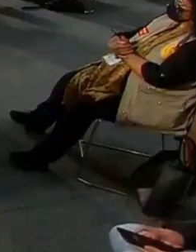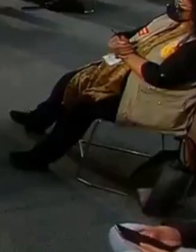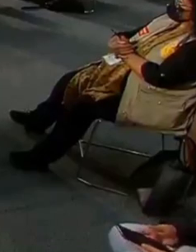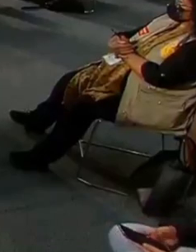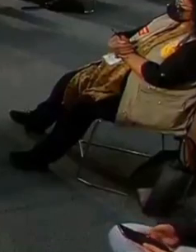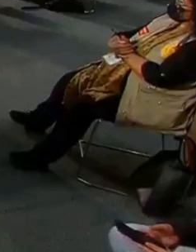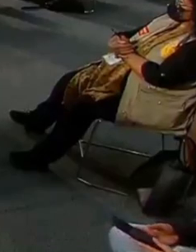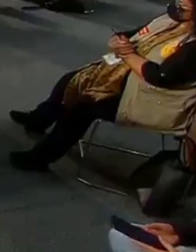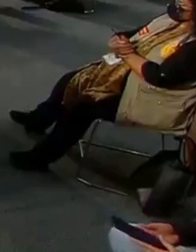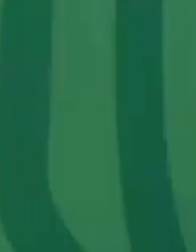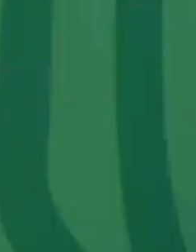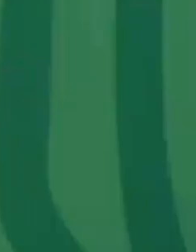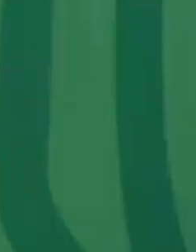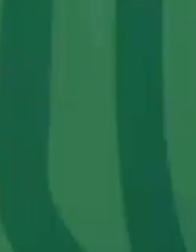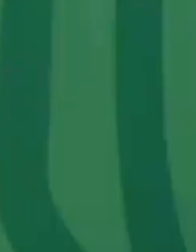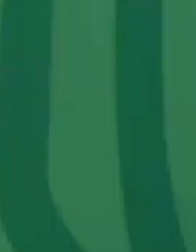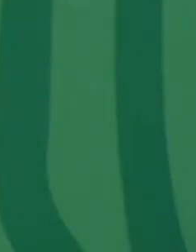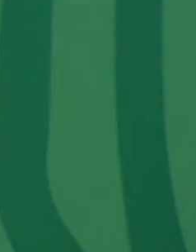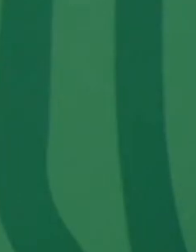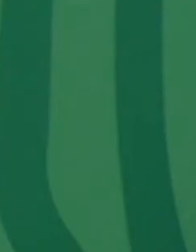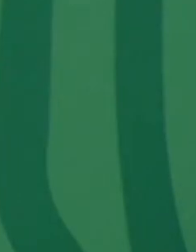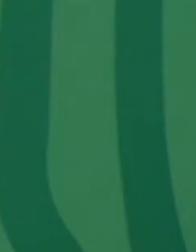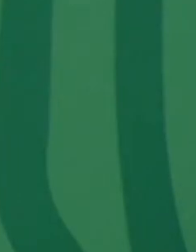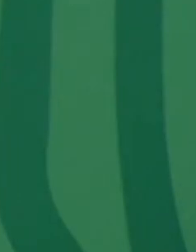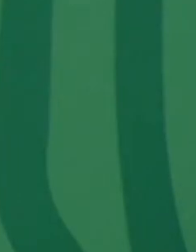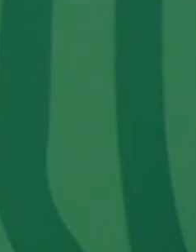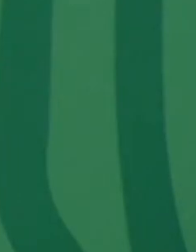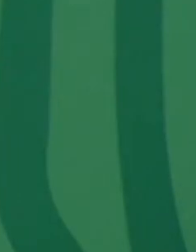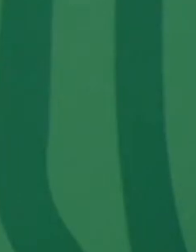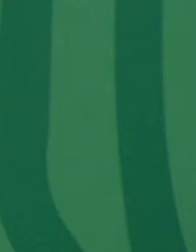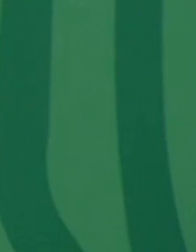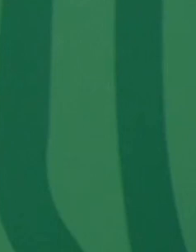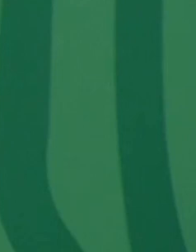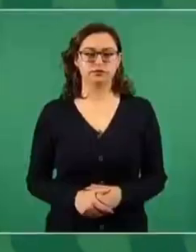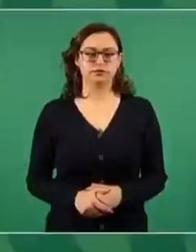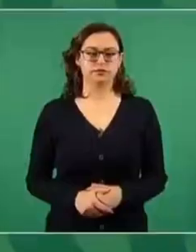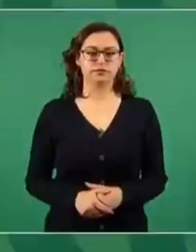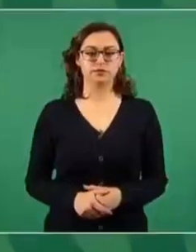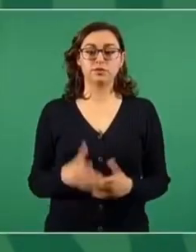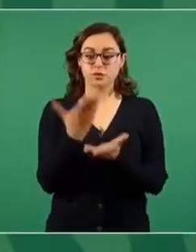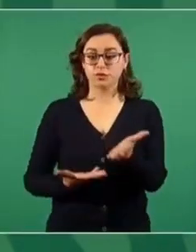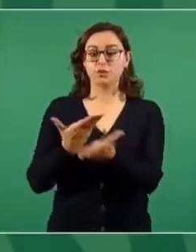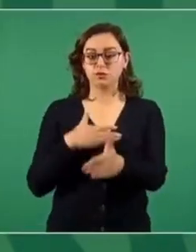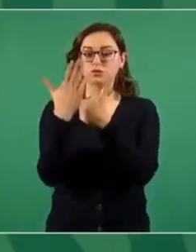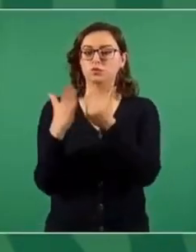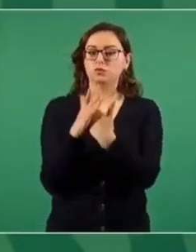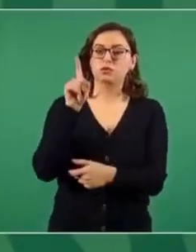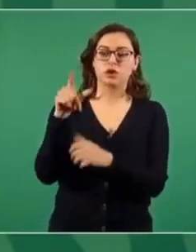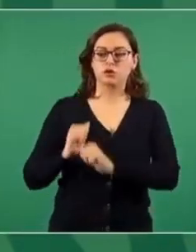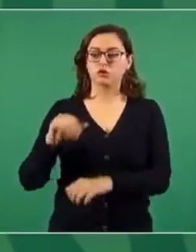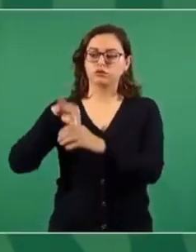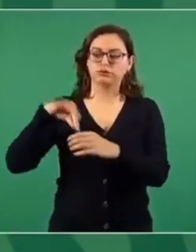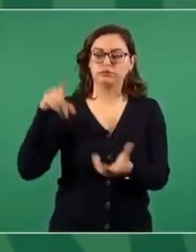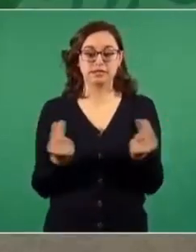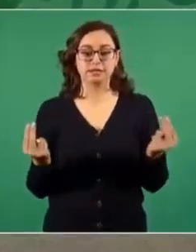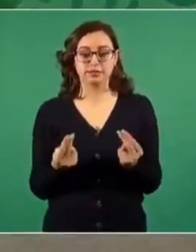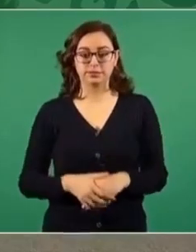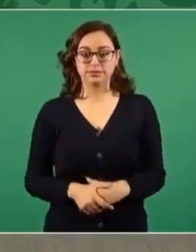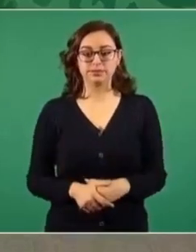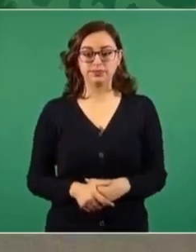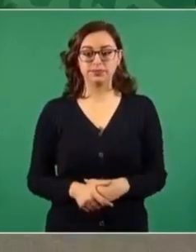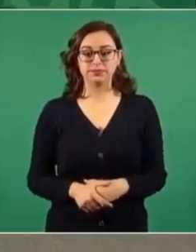Jertz de Manero, y sí vamos a presentar en su momento la reforma electoral en el Congreso.